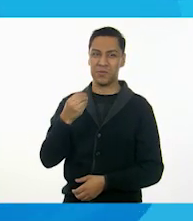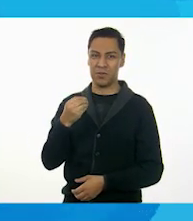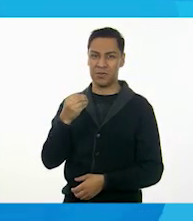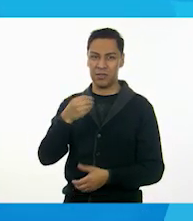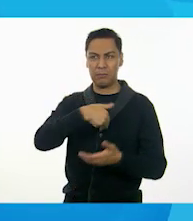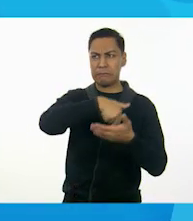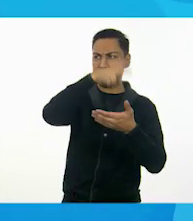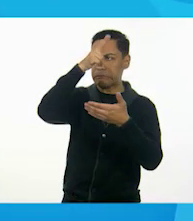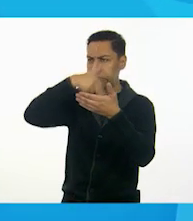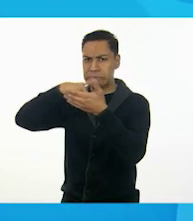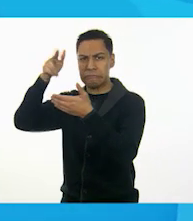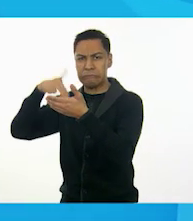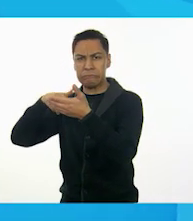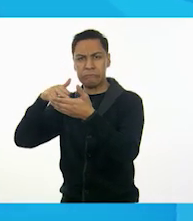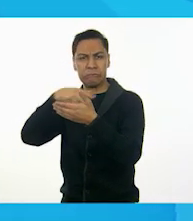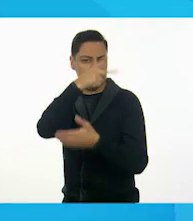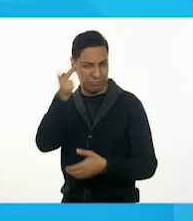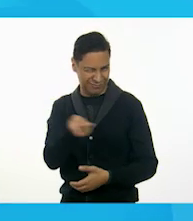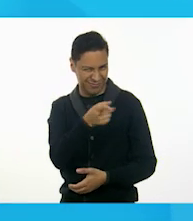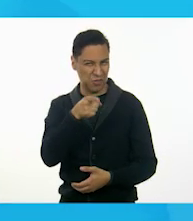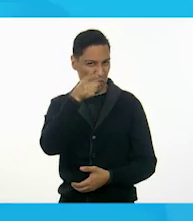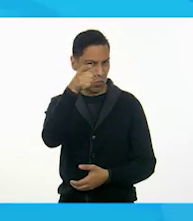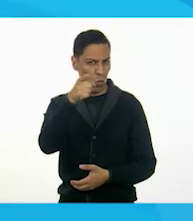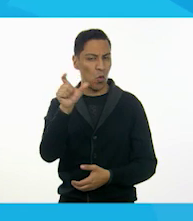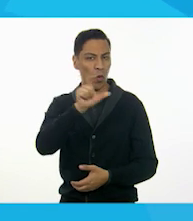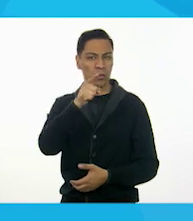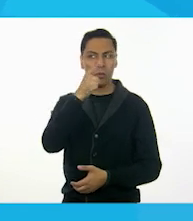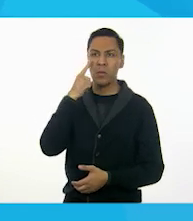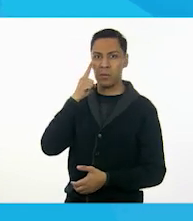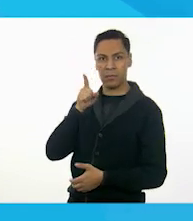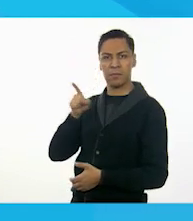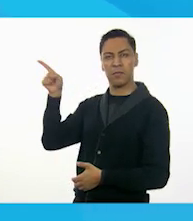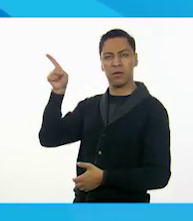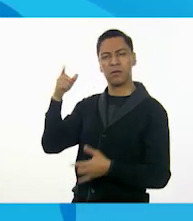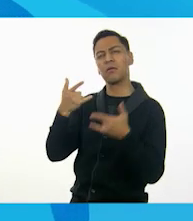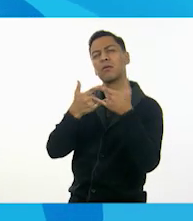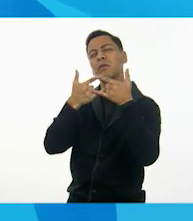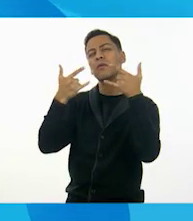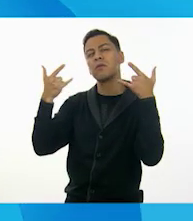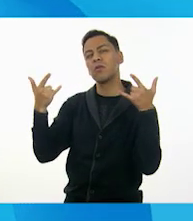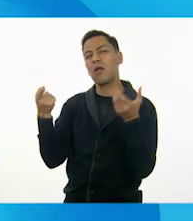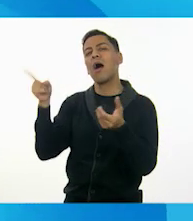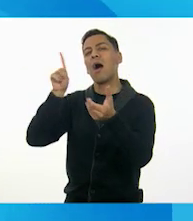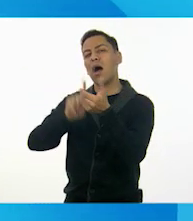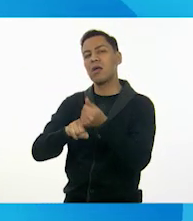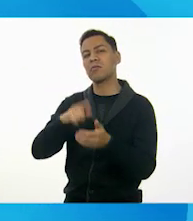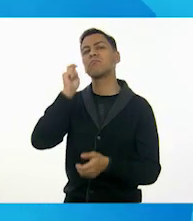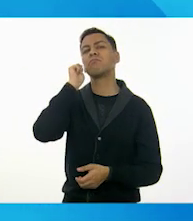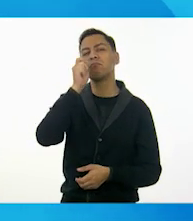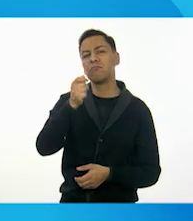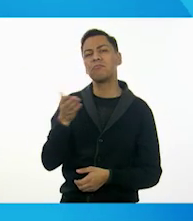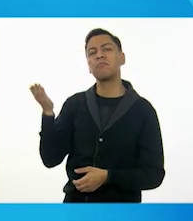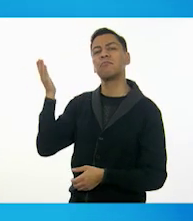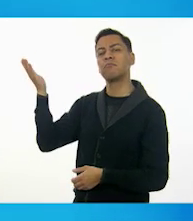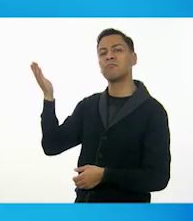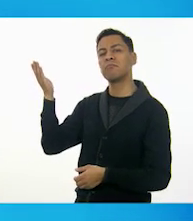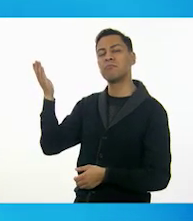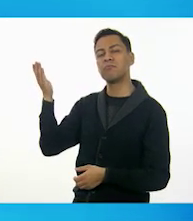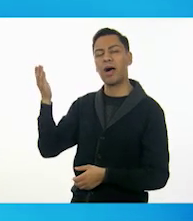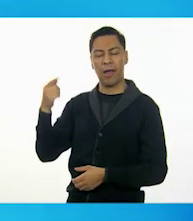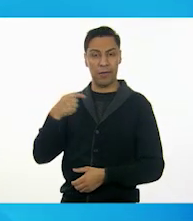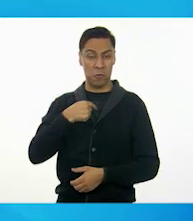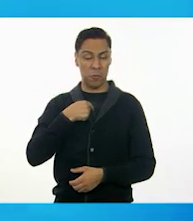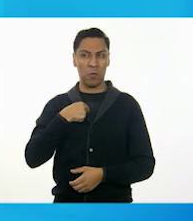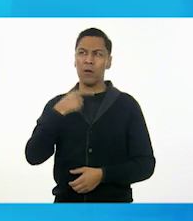Tú, cuando ves esta pintura, ¿qué historia puedes ver en ella? Yo estoy viendo justamente